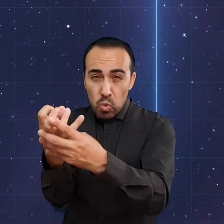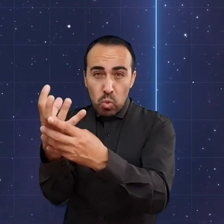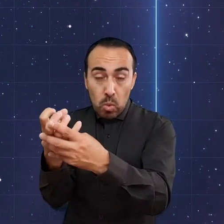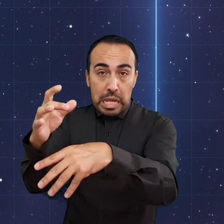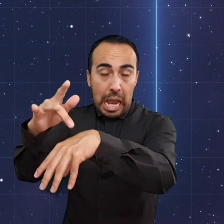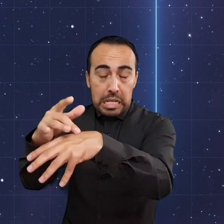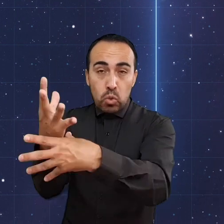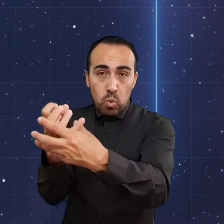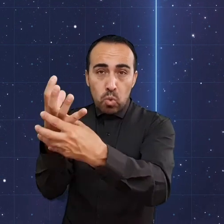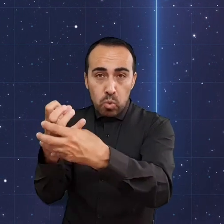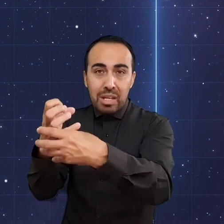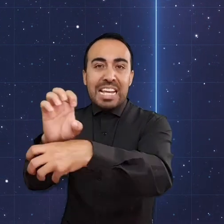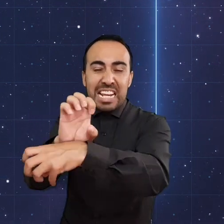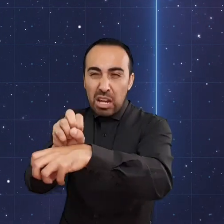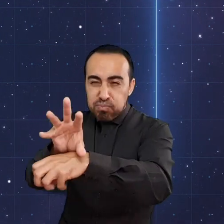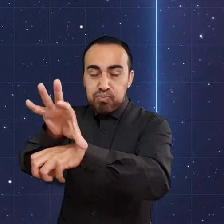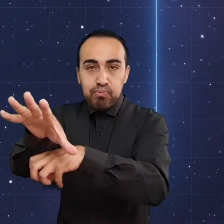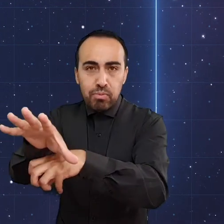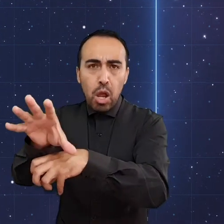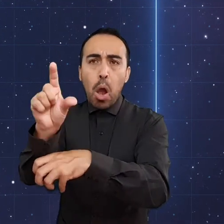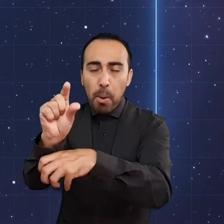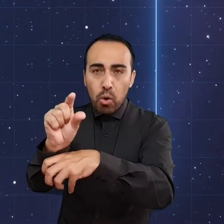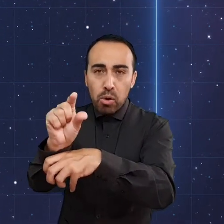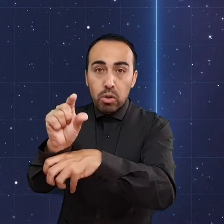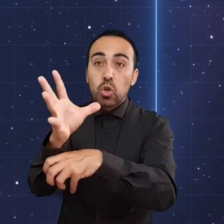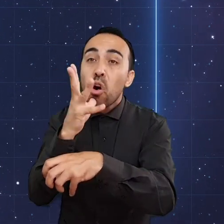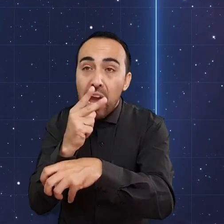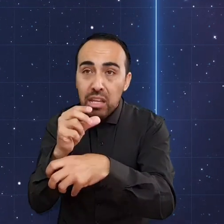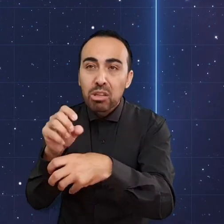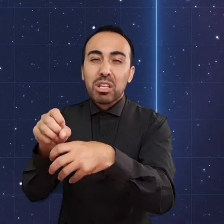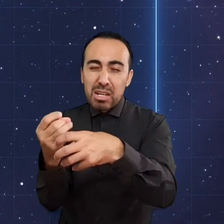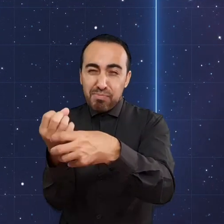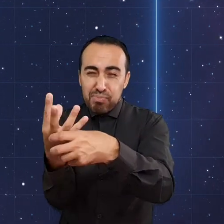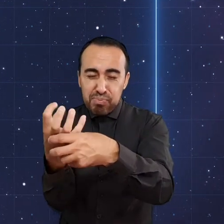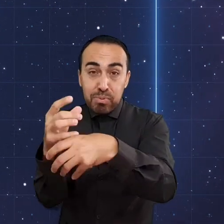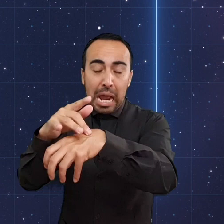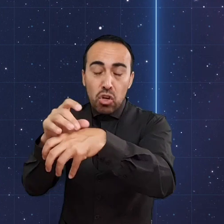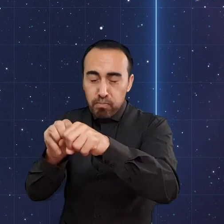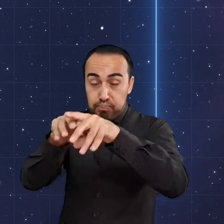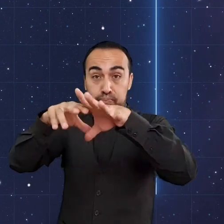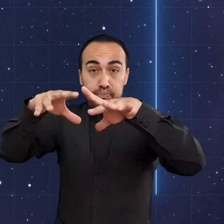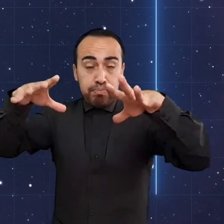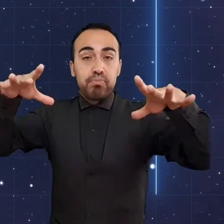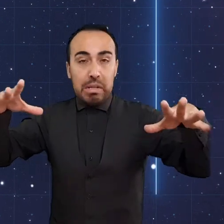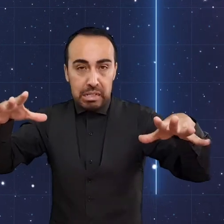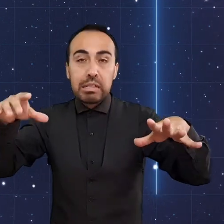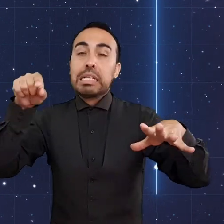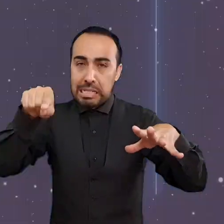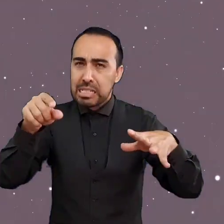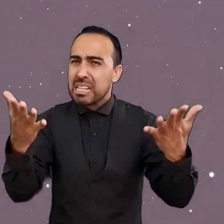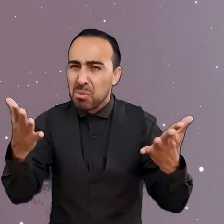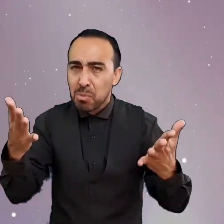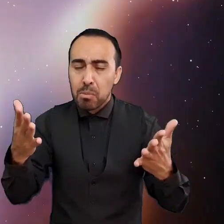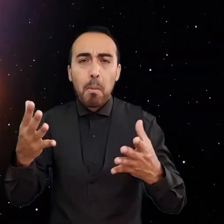el que desencadena el colapso. Este colapso culmina con un rebote de las capas externas en una